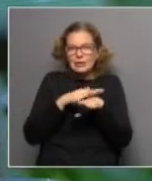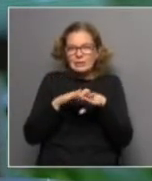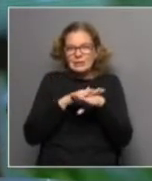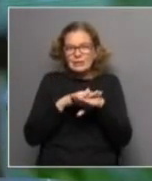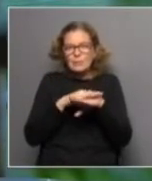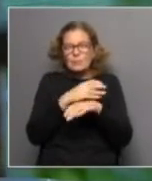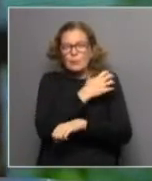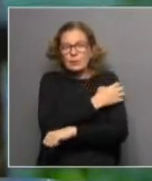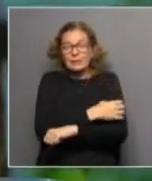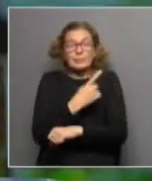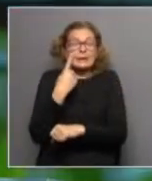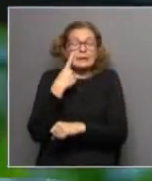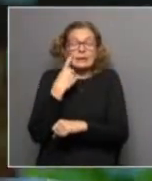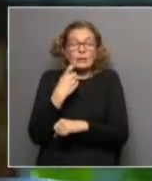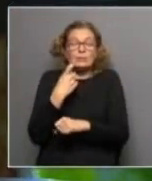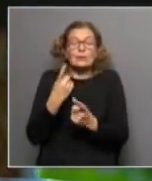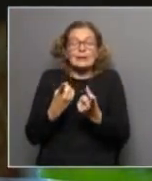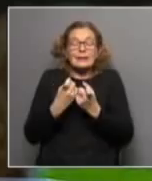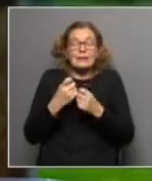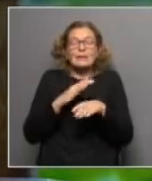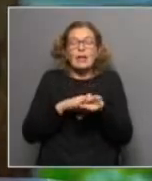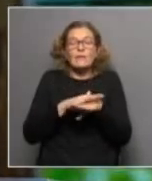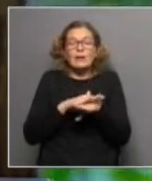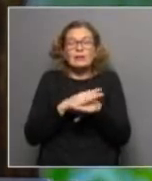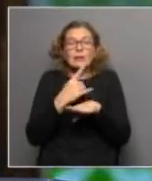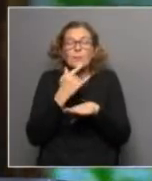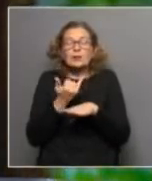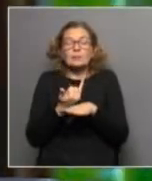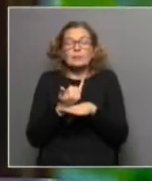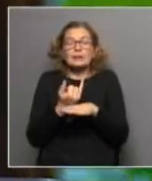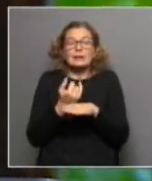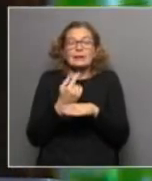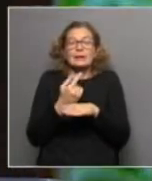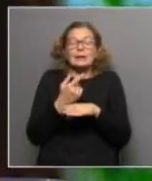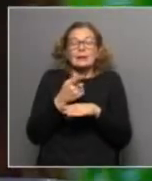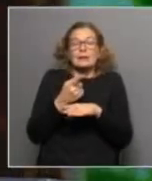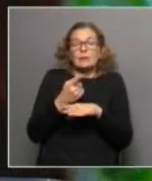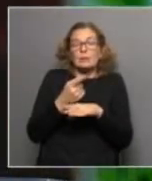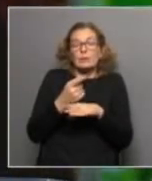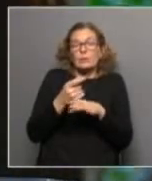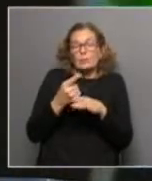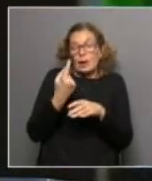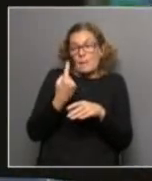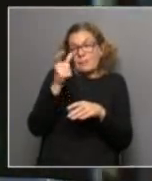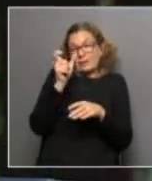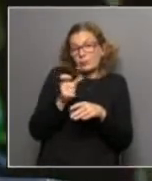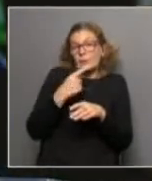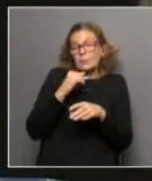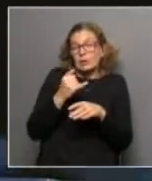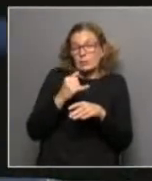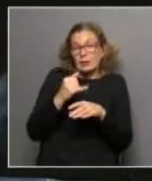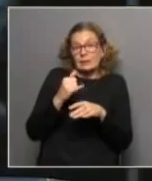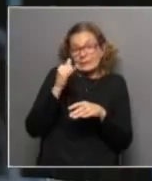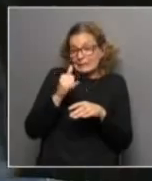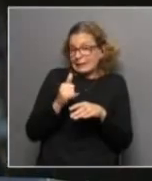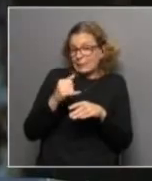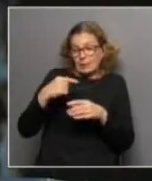se identifica cuáles son las necesidades básicas, o las cuestiones que consideramos que una determinada persona tiene que tener